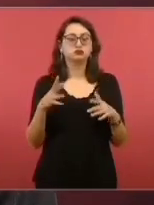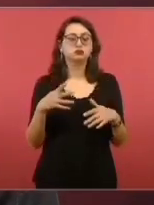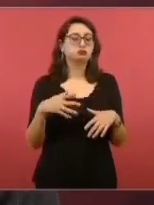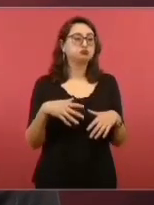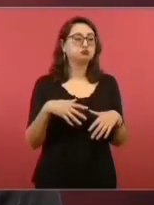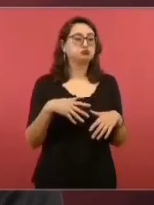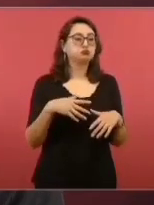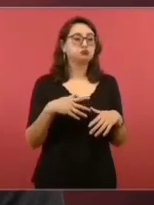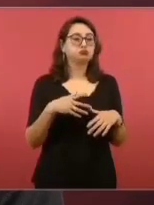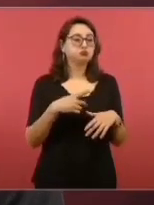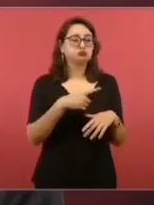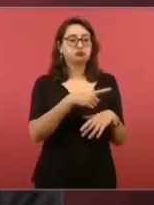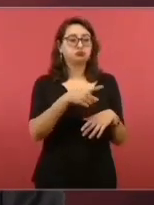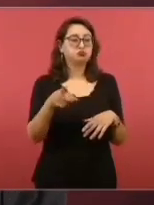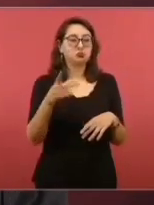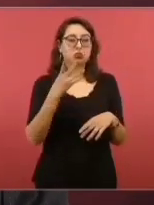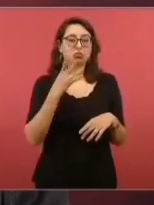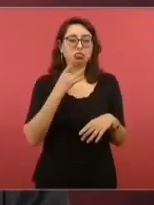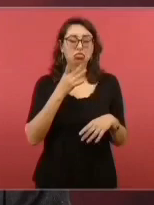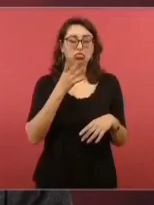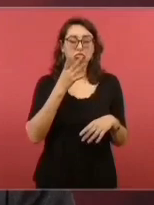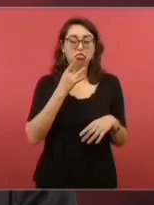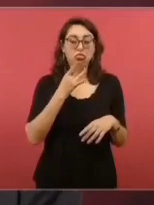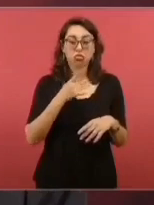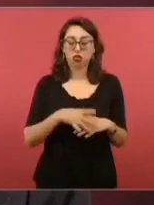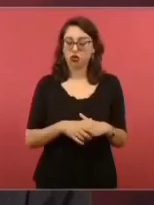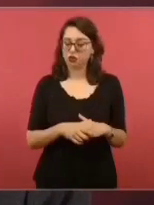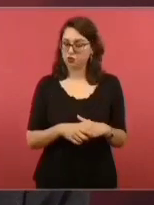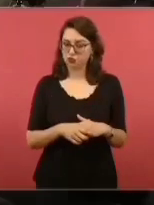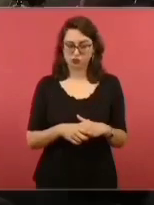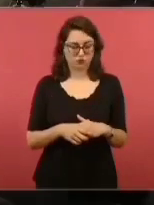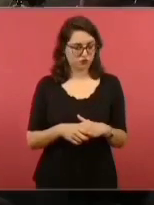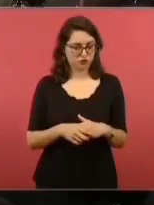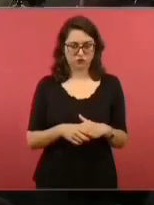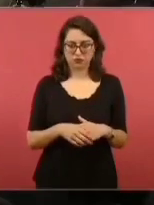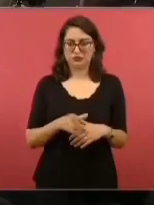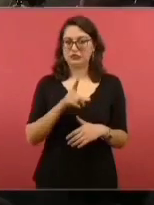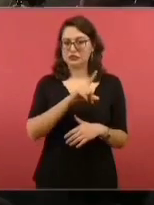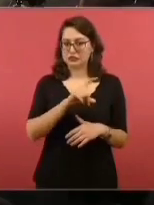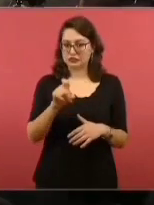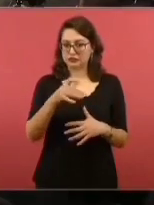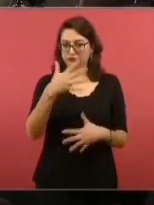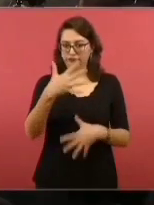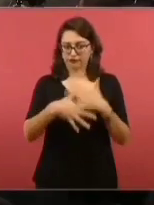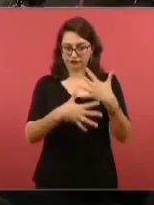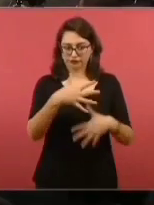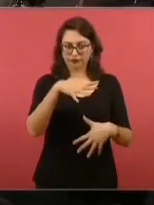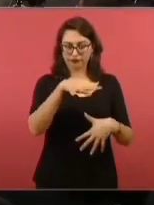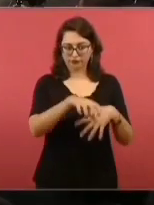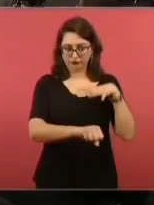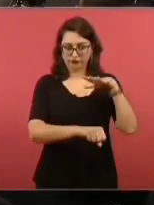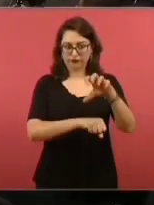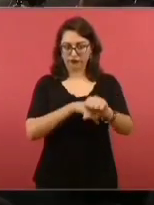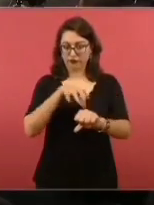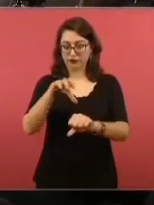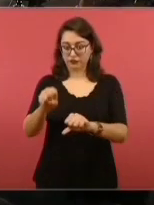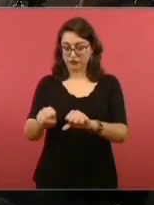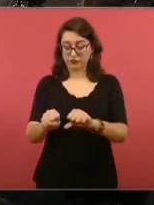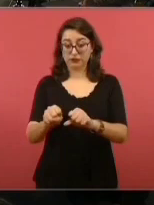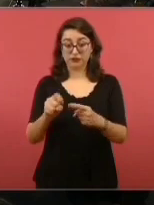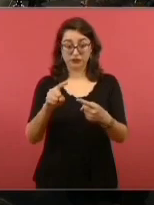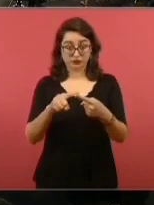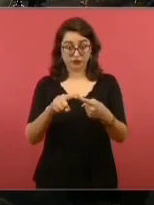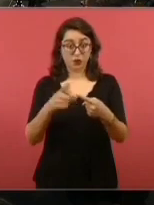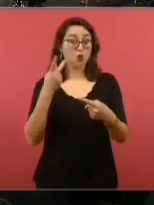influencias, no, está detenido el anterior